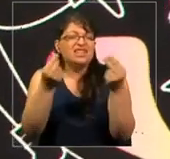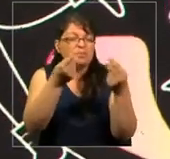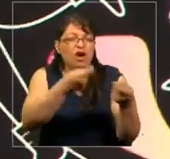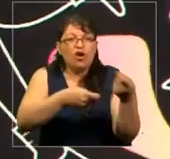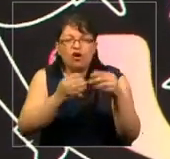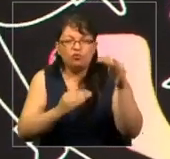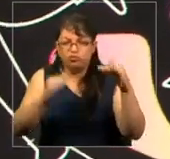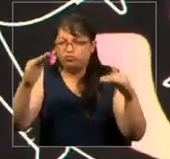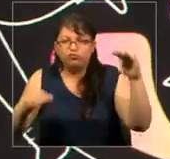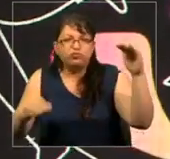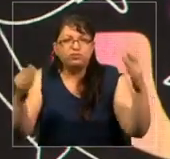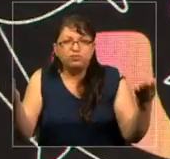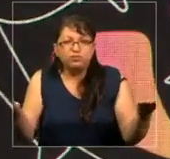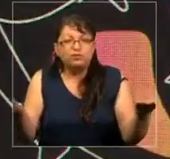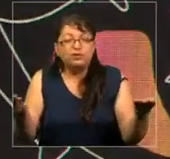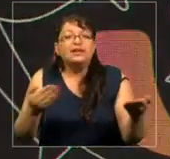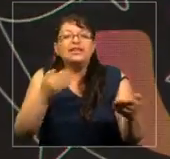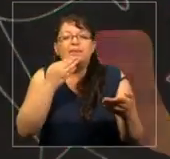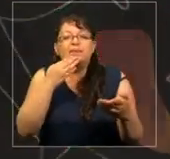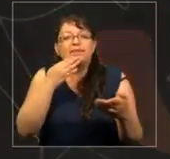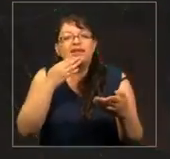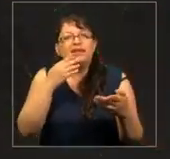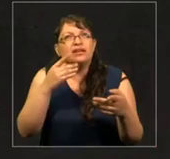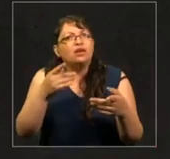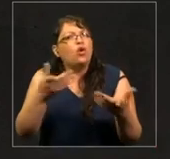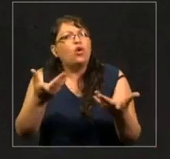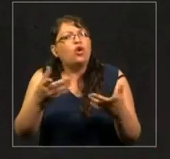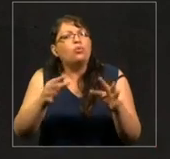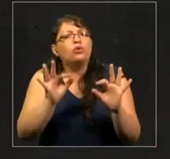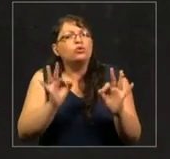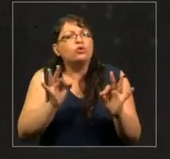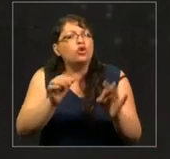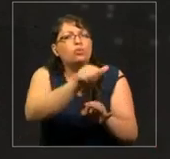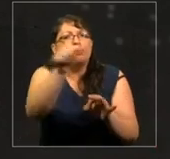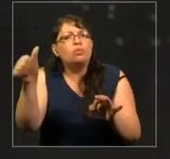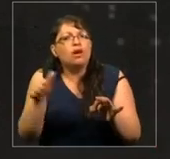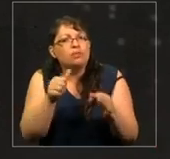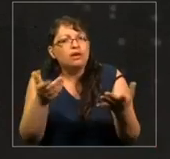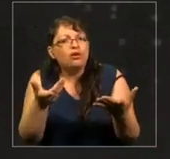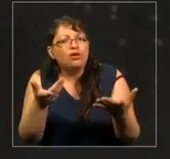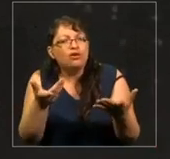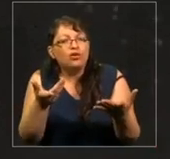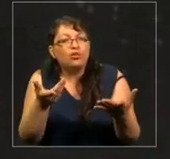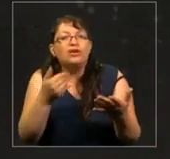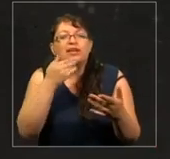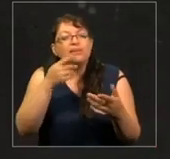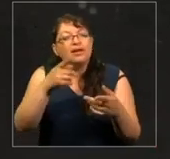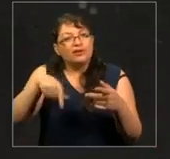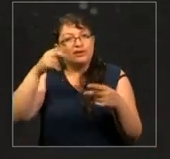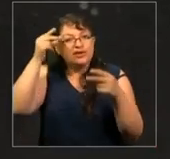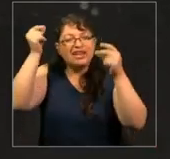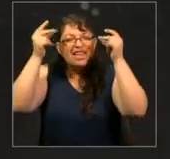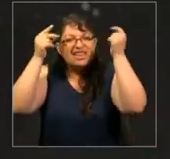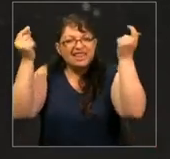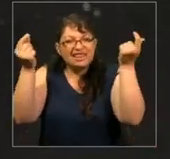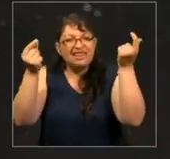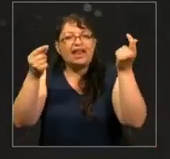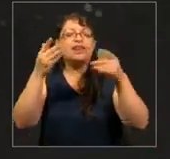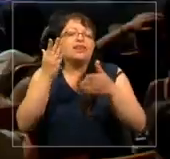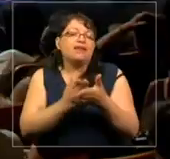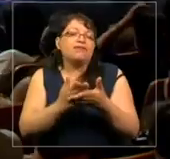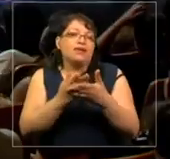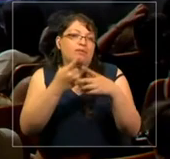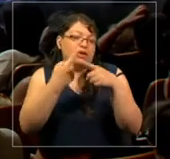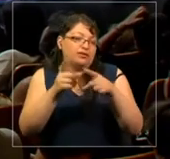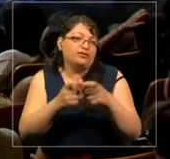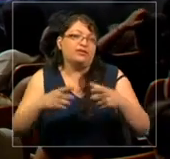culturales que definen lo que es normal para todos y debemos expandir nuestras ideas de lo que realmente es normal.